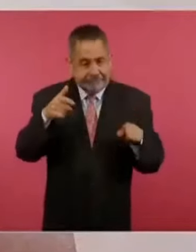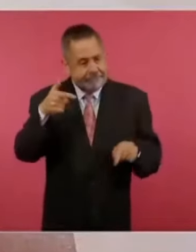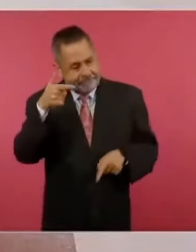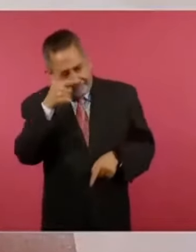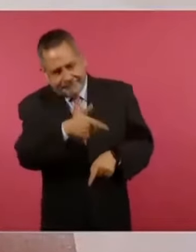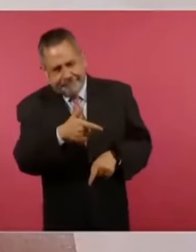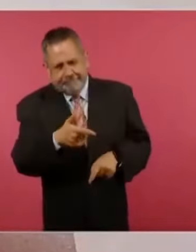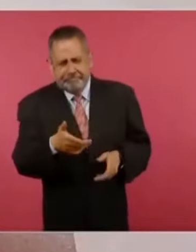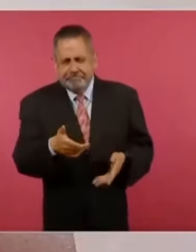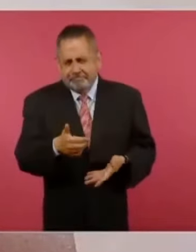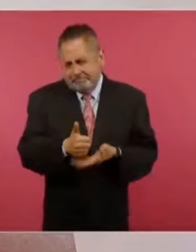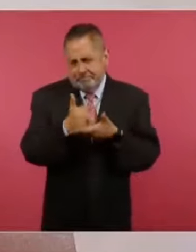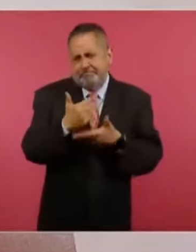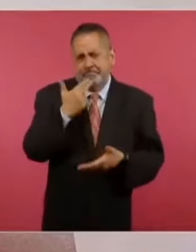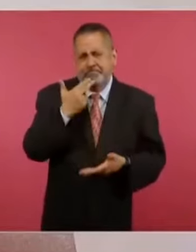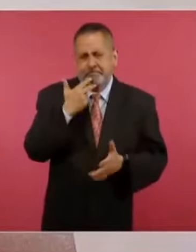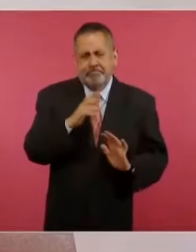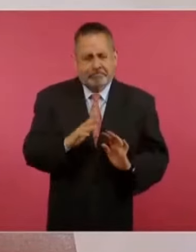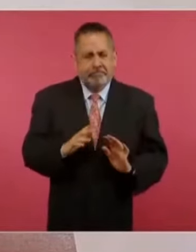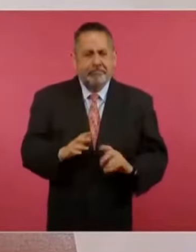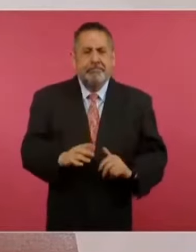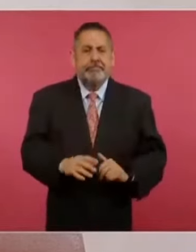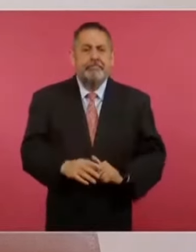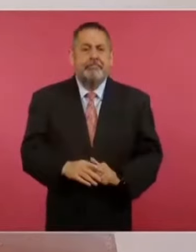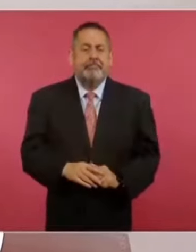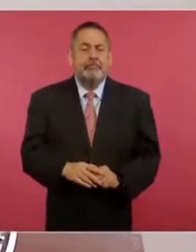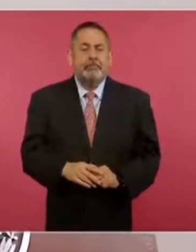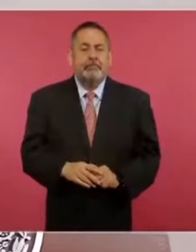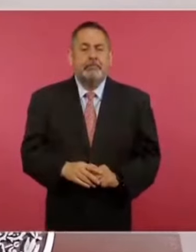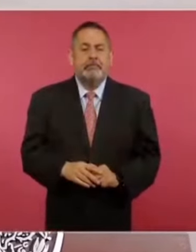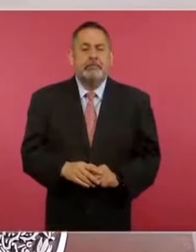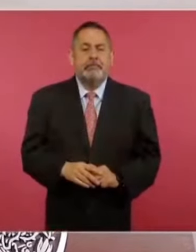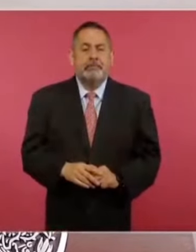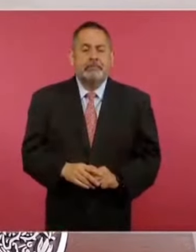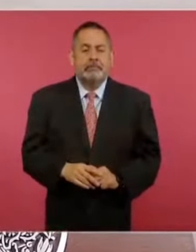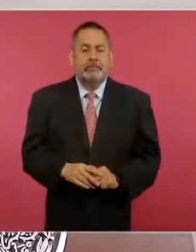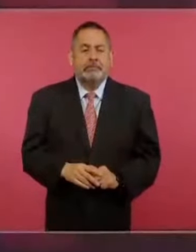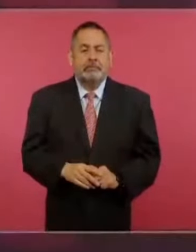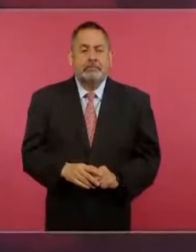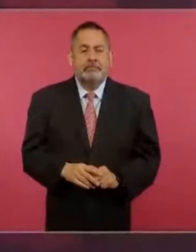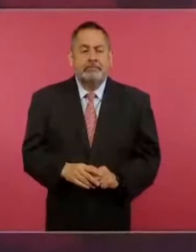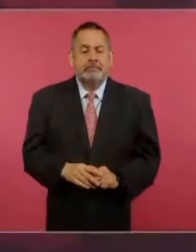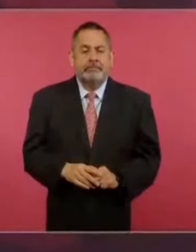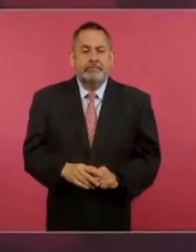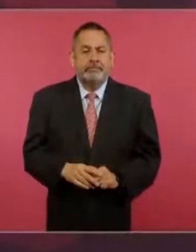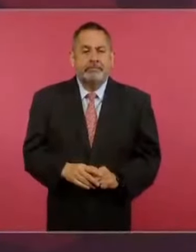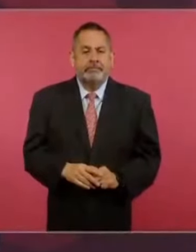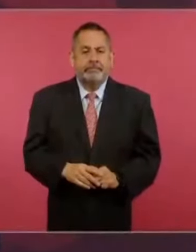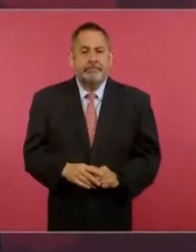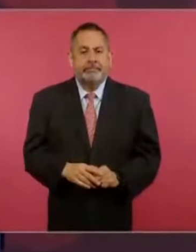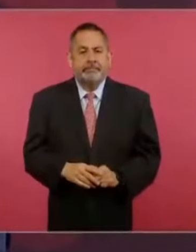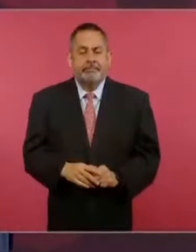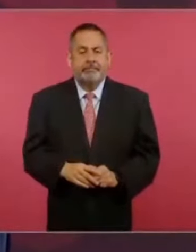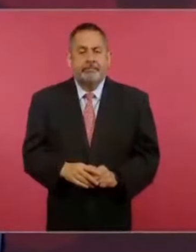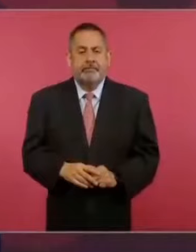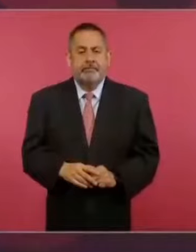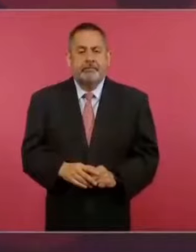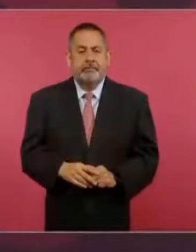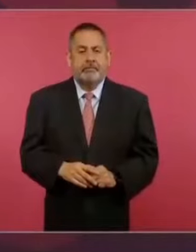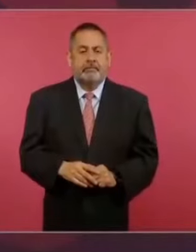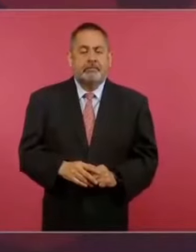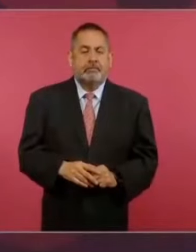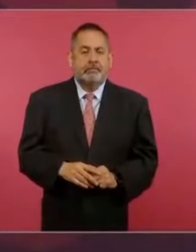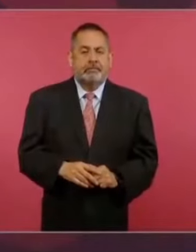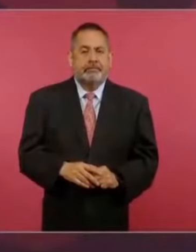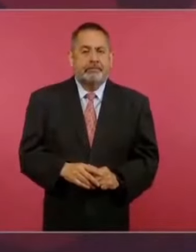vayan saliendo las